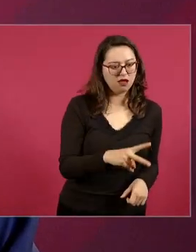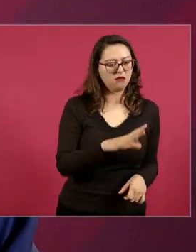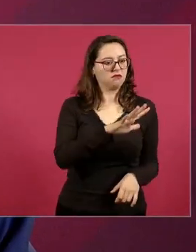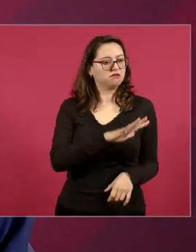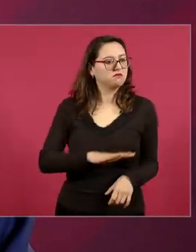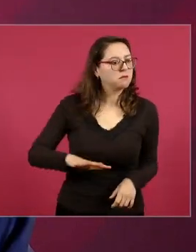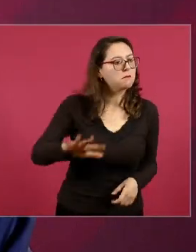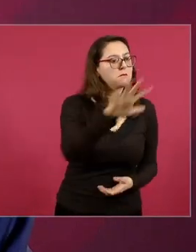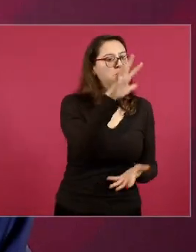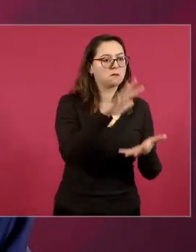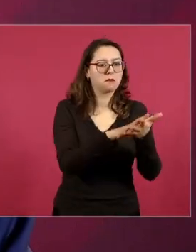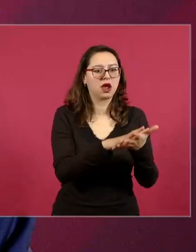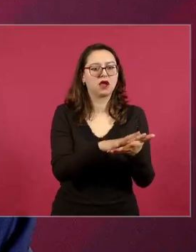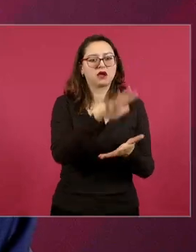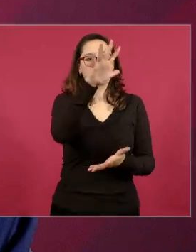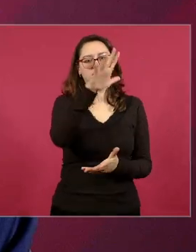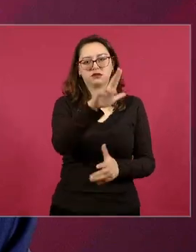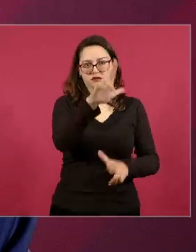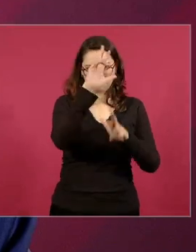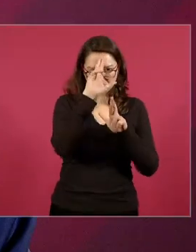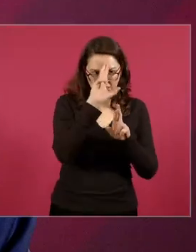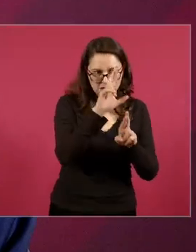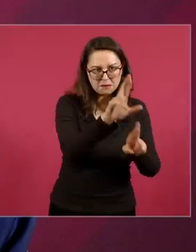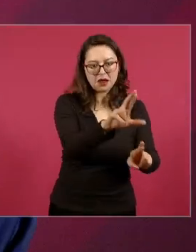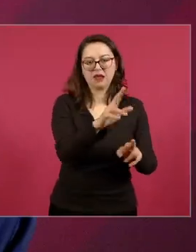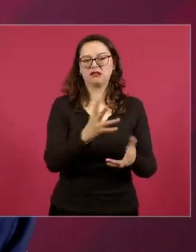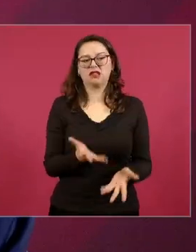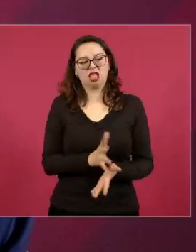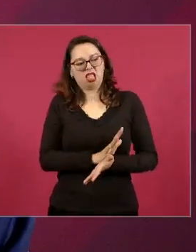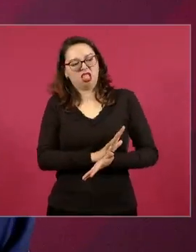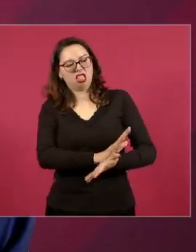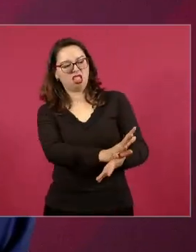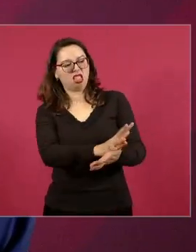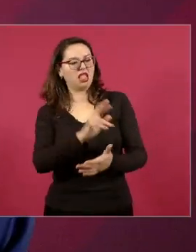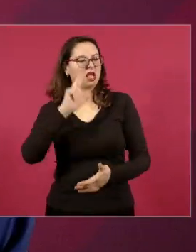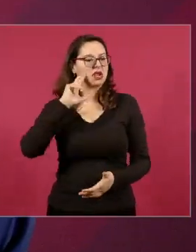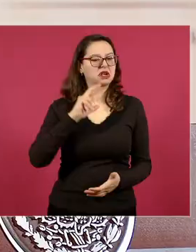que se condene el racismo el clasismo